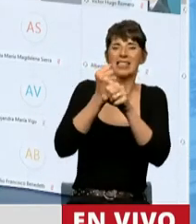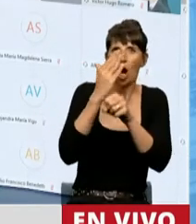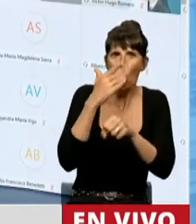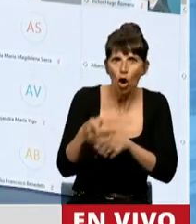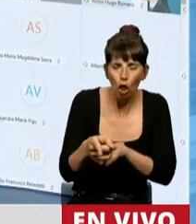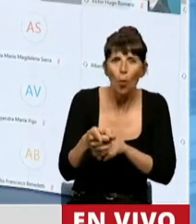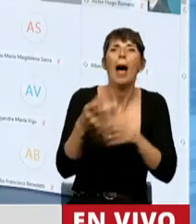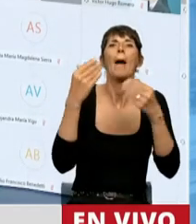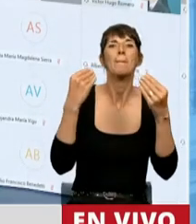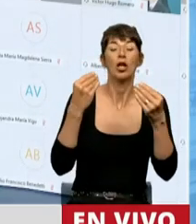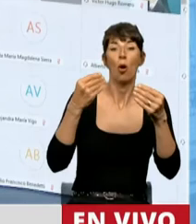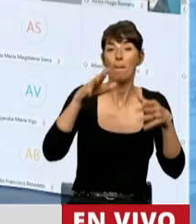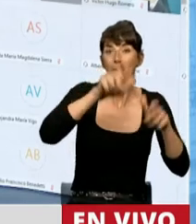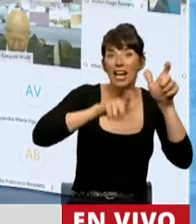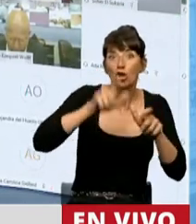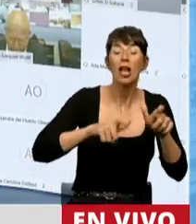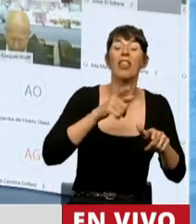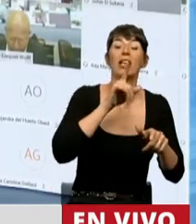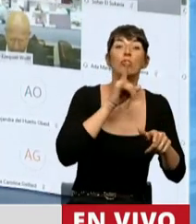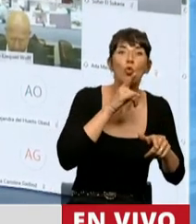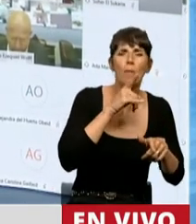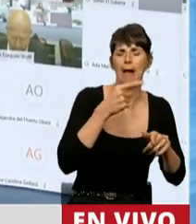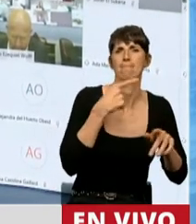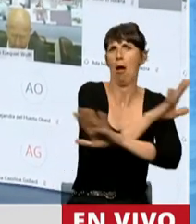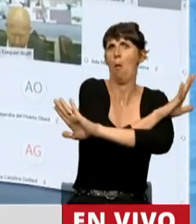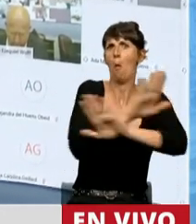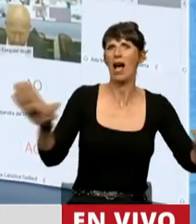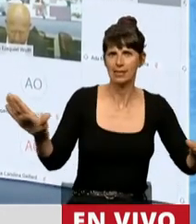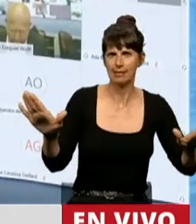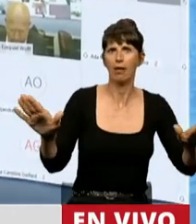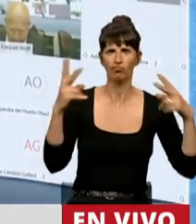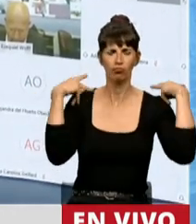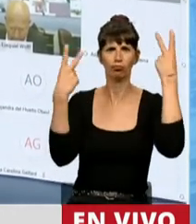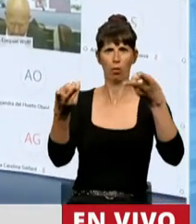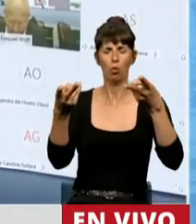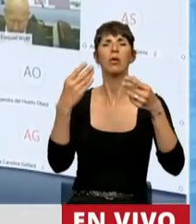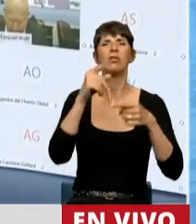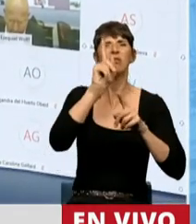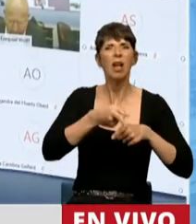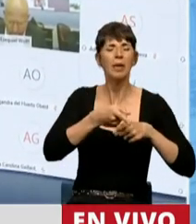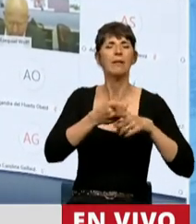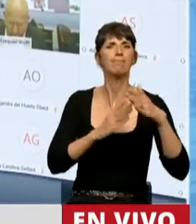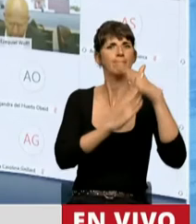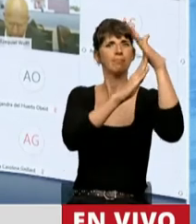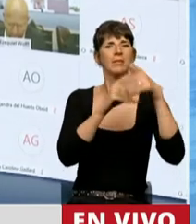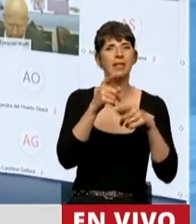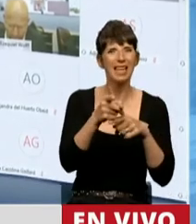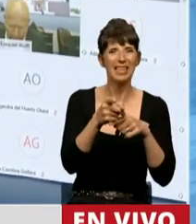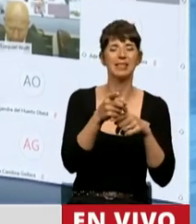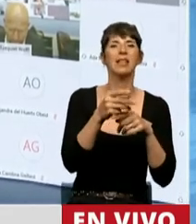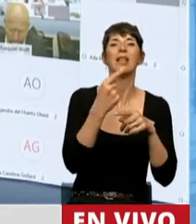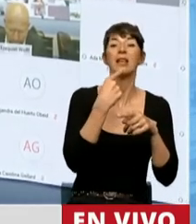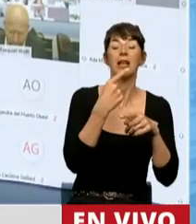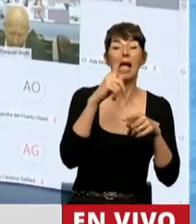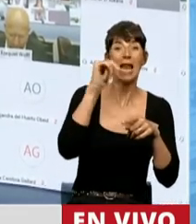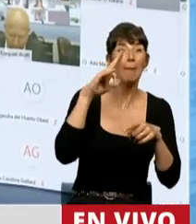pueblo tucumano dijo basta. El pueblo tucumano, liderado por hombres como Bernabé Araos, Gregorio Araos de la Madrid, le planteó a Belgrano la